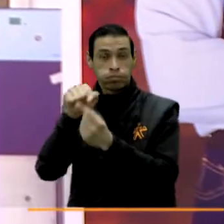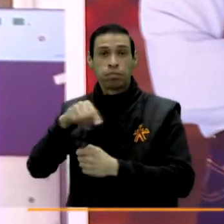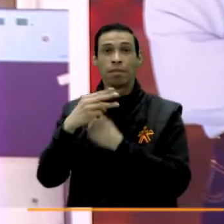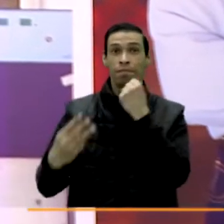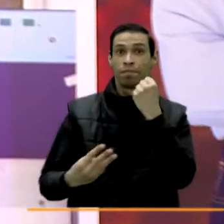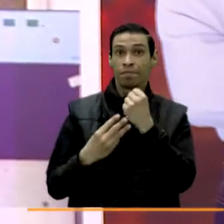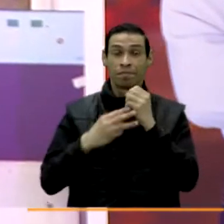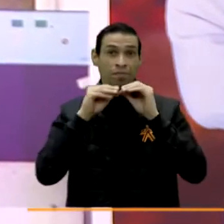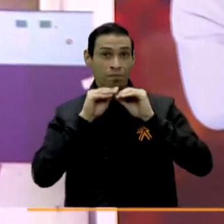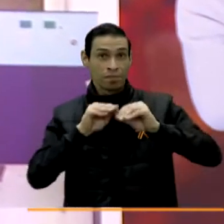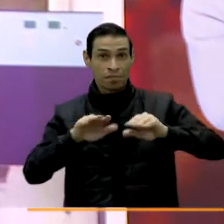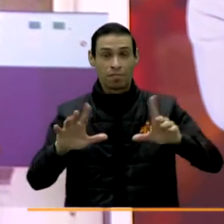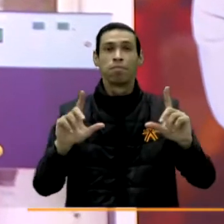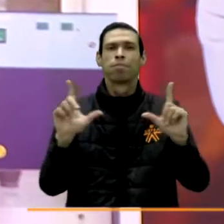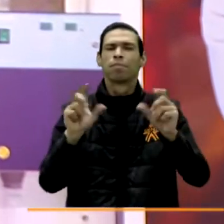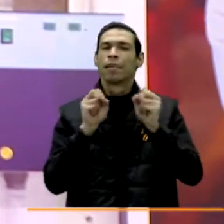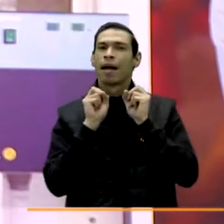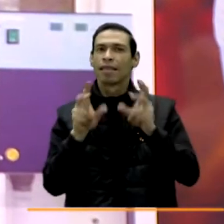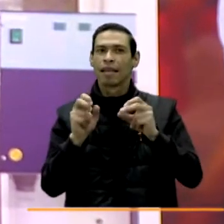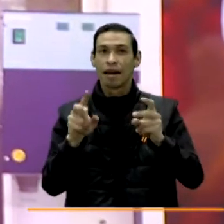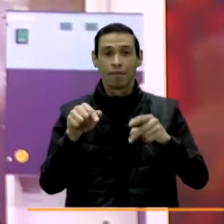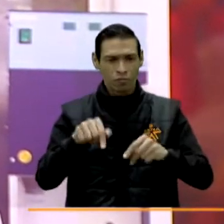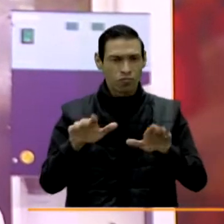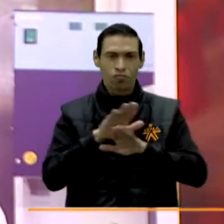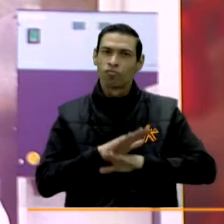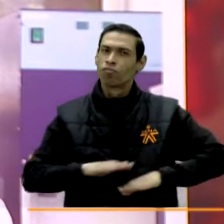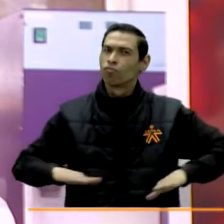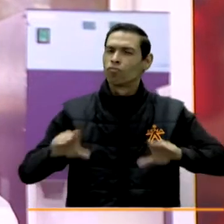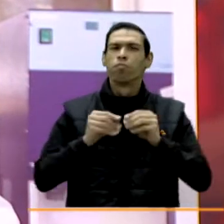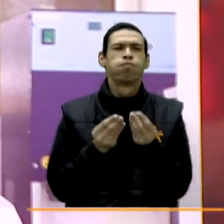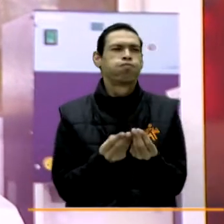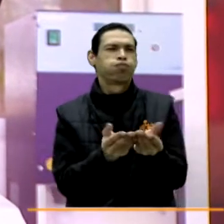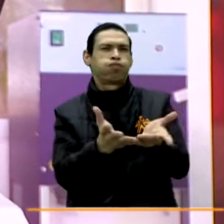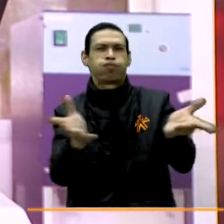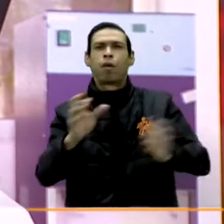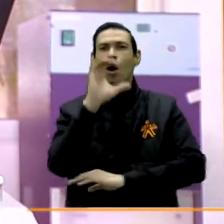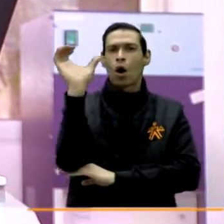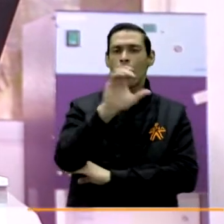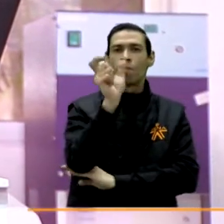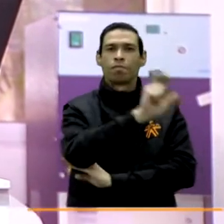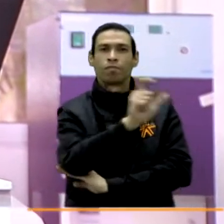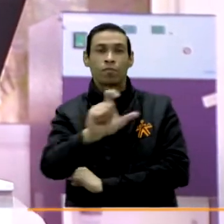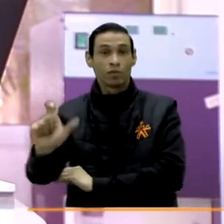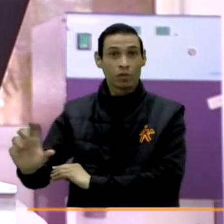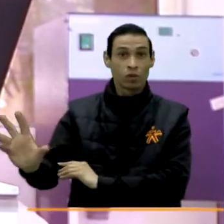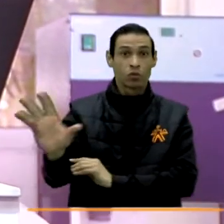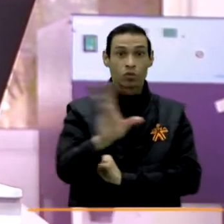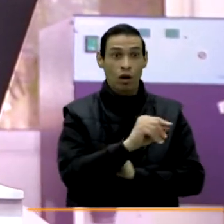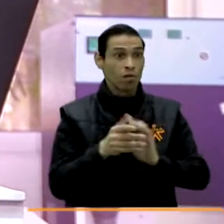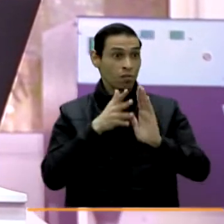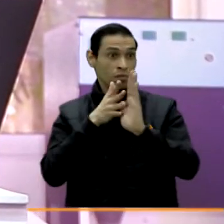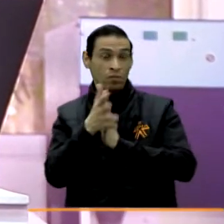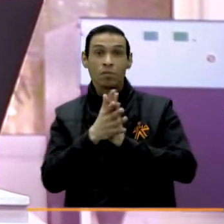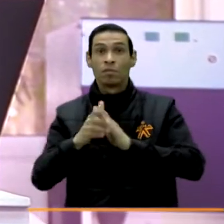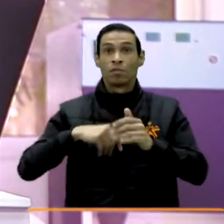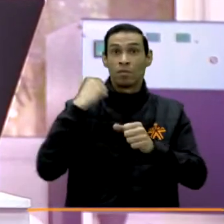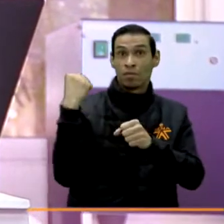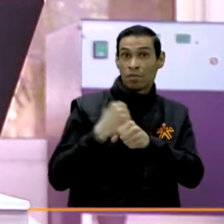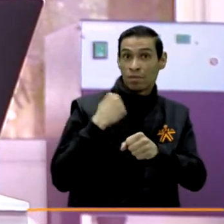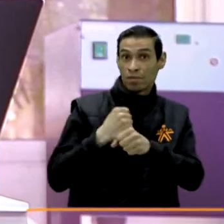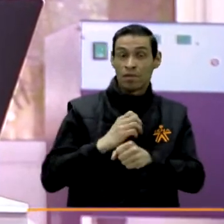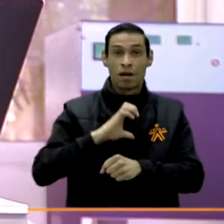encontrarnos aquí en Cena al Aire TV, el espacio que es dedicado para todos los colombianos, llegando a todos sus corazones con información de